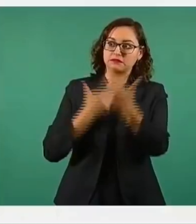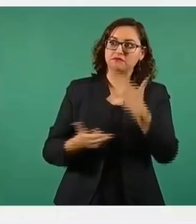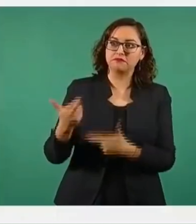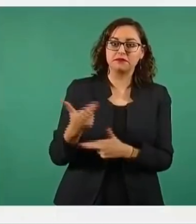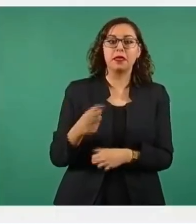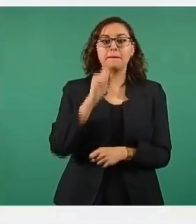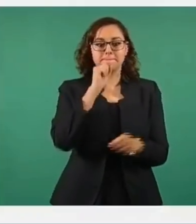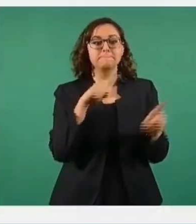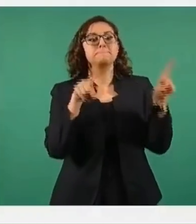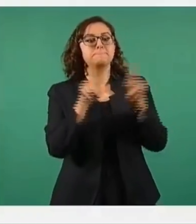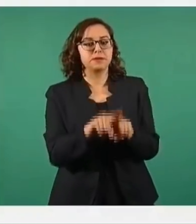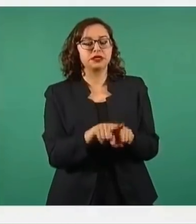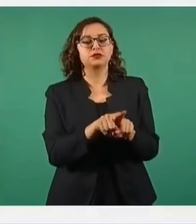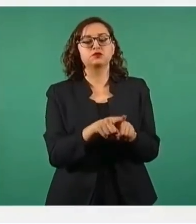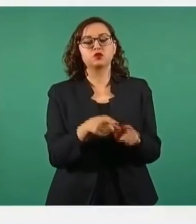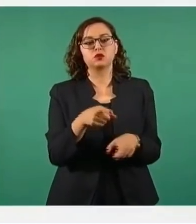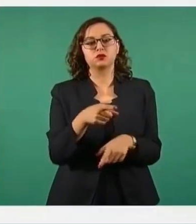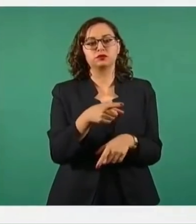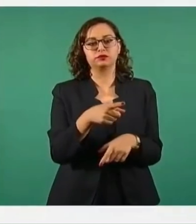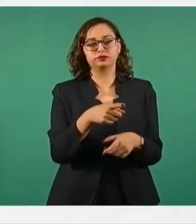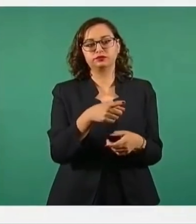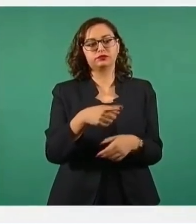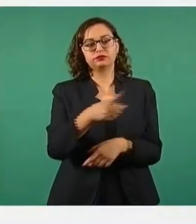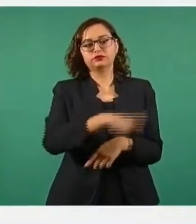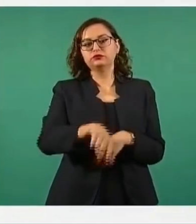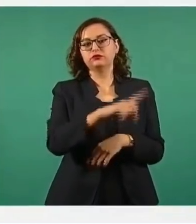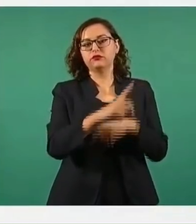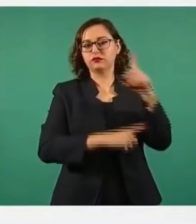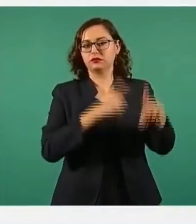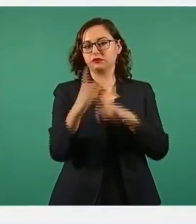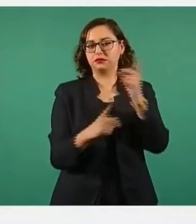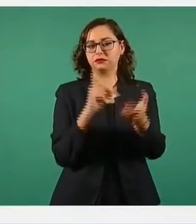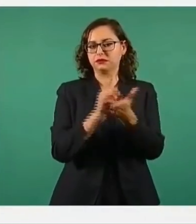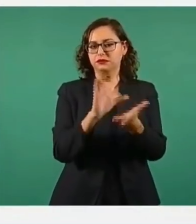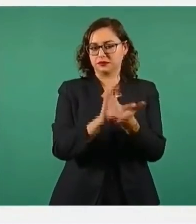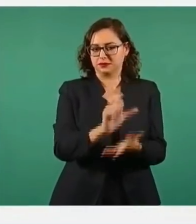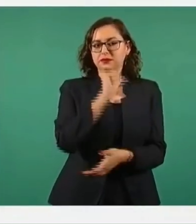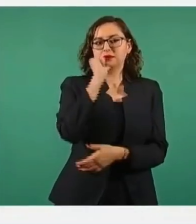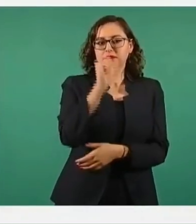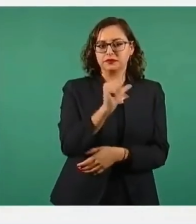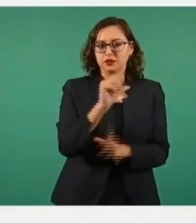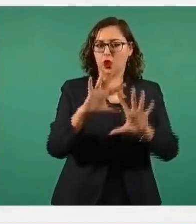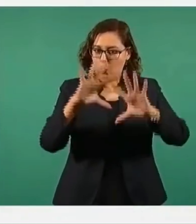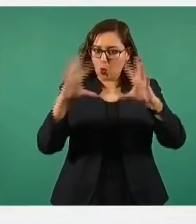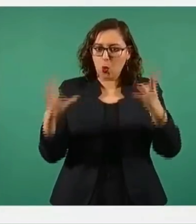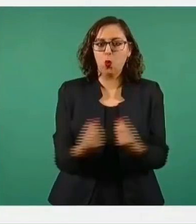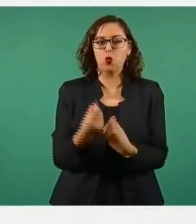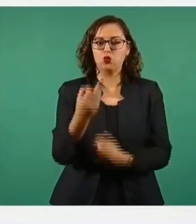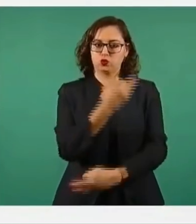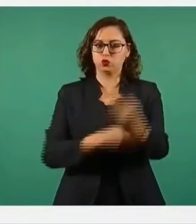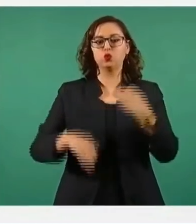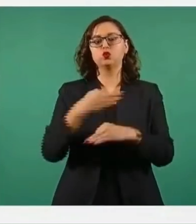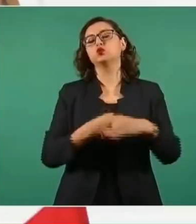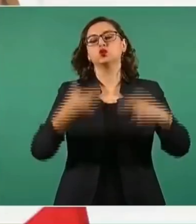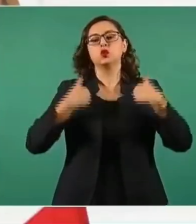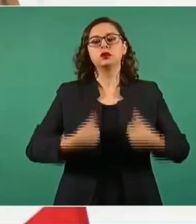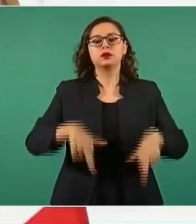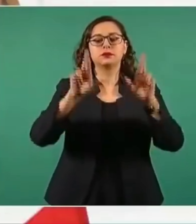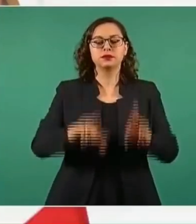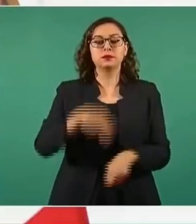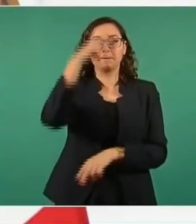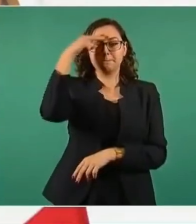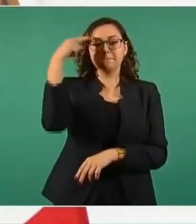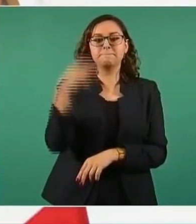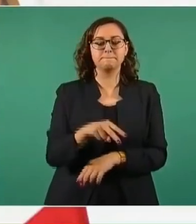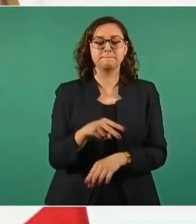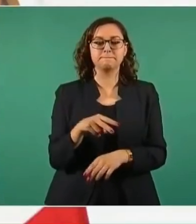de la delegación que representó a México en las Olimpiadas de Tokio, se les